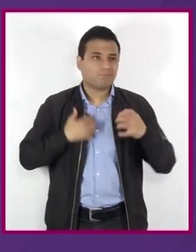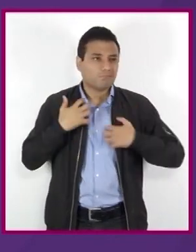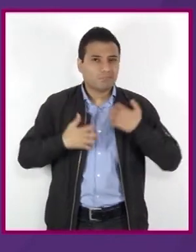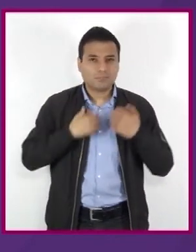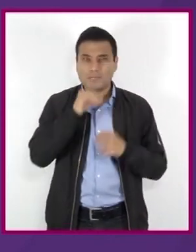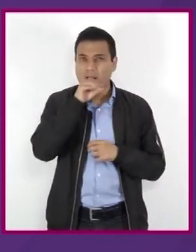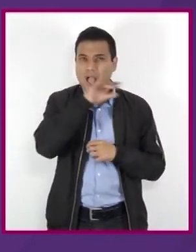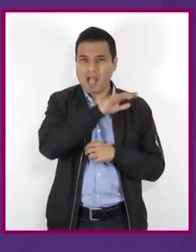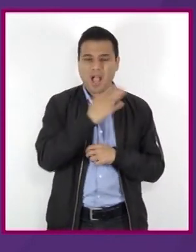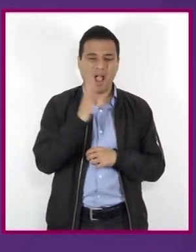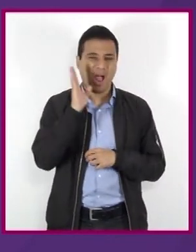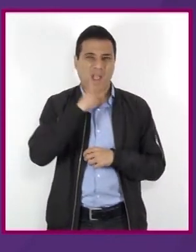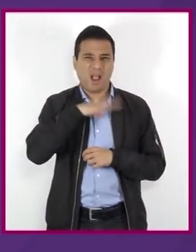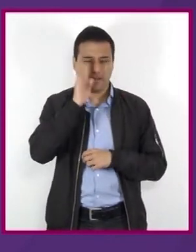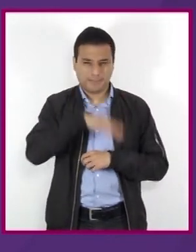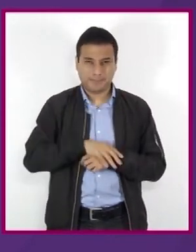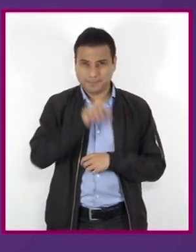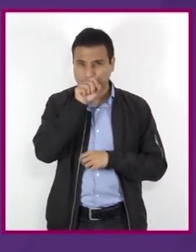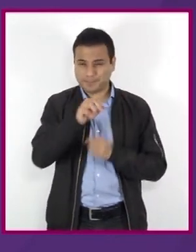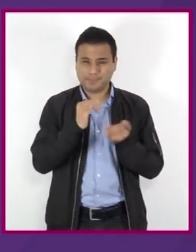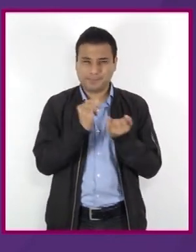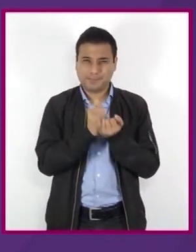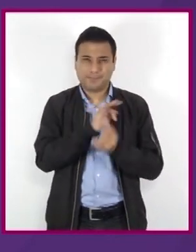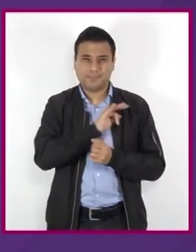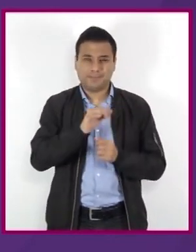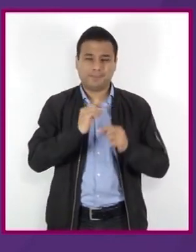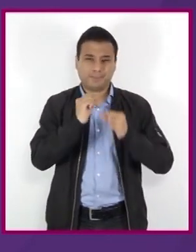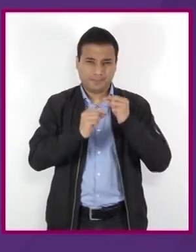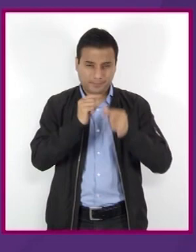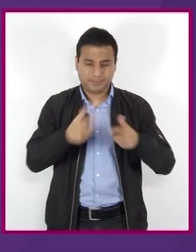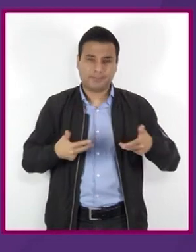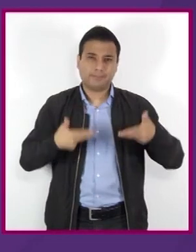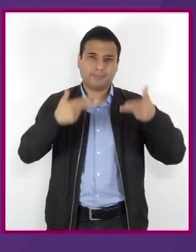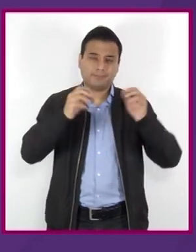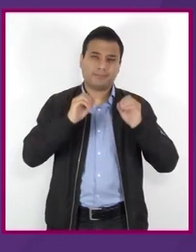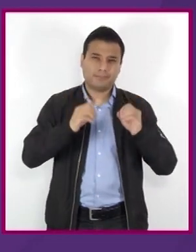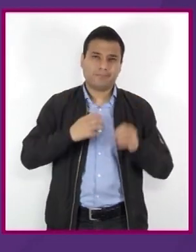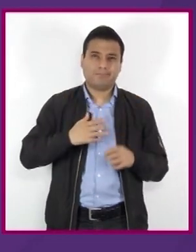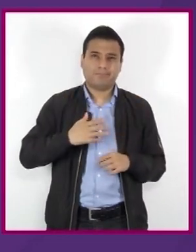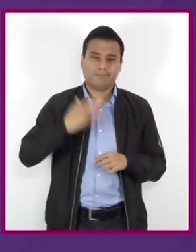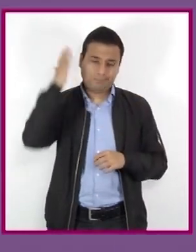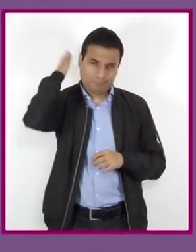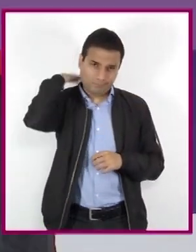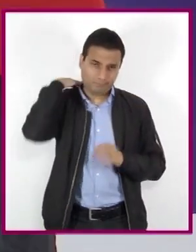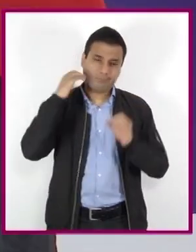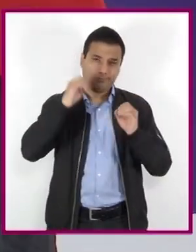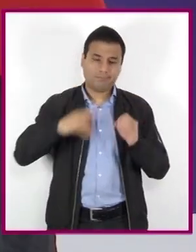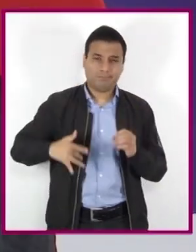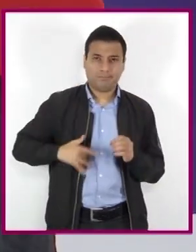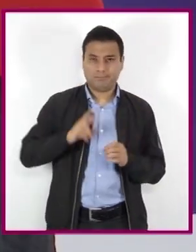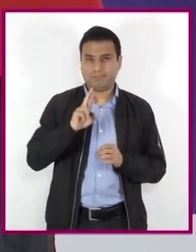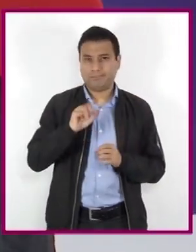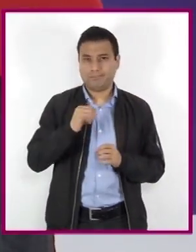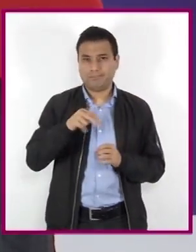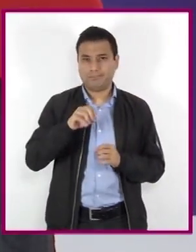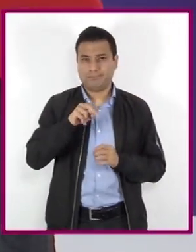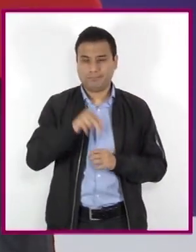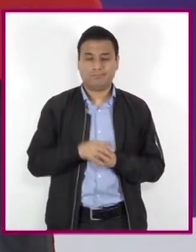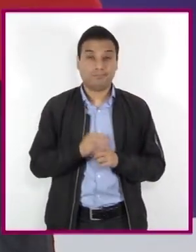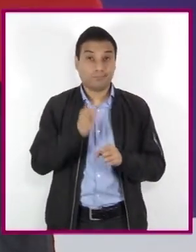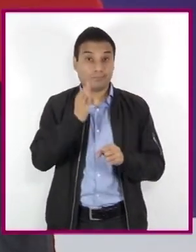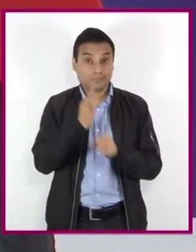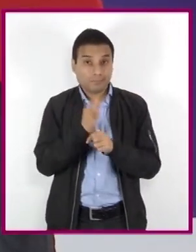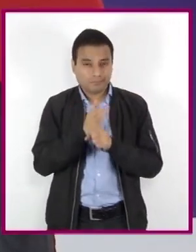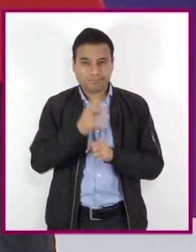Y a largo plazo, diversos tipos de cáncer, como el de pulmón y de riñones. Llegó el momento de integrar